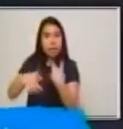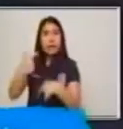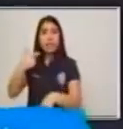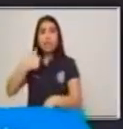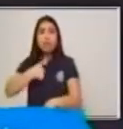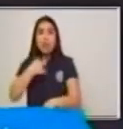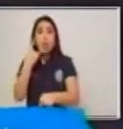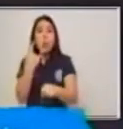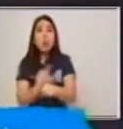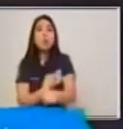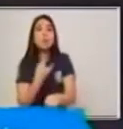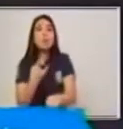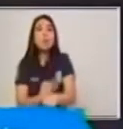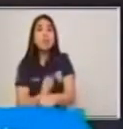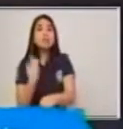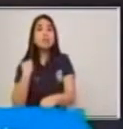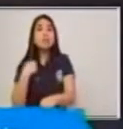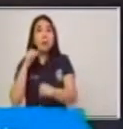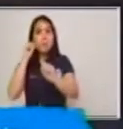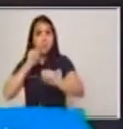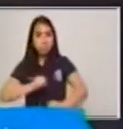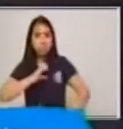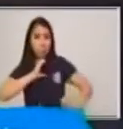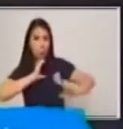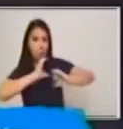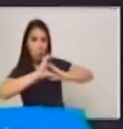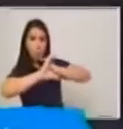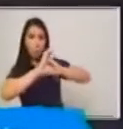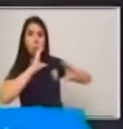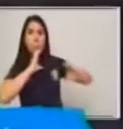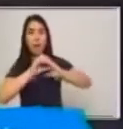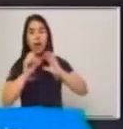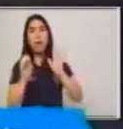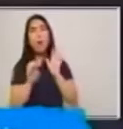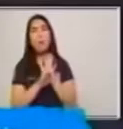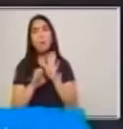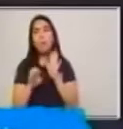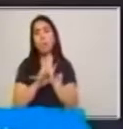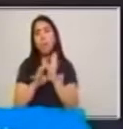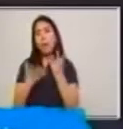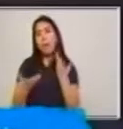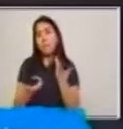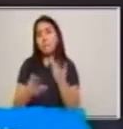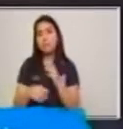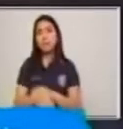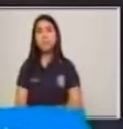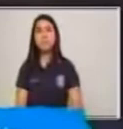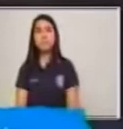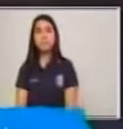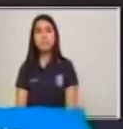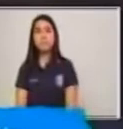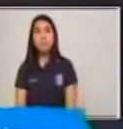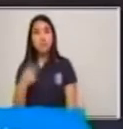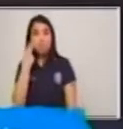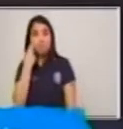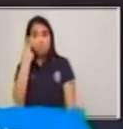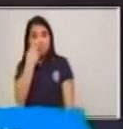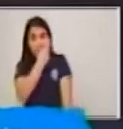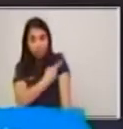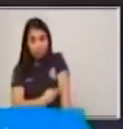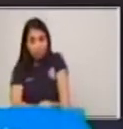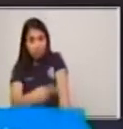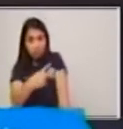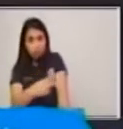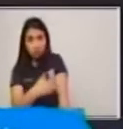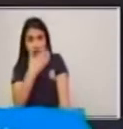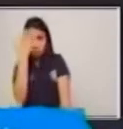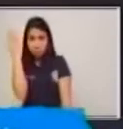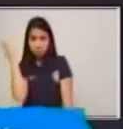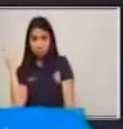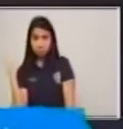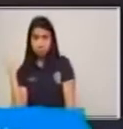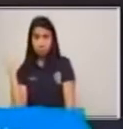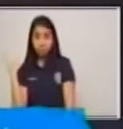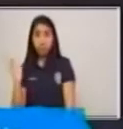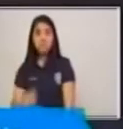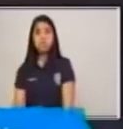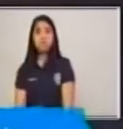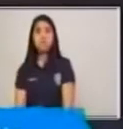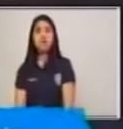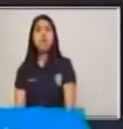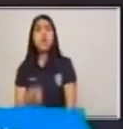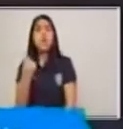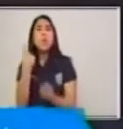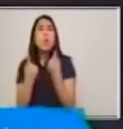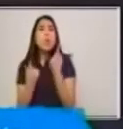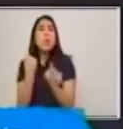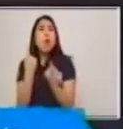Si son las palabras, signos o señas que empleamos en el mensaje, aquí en nuestra historia, ¿cuál